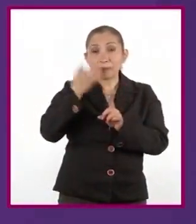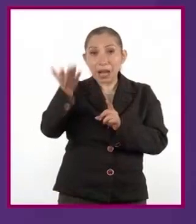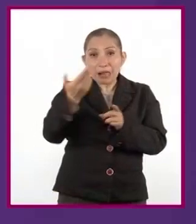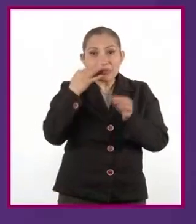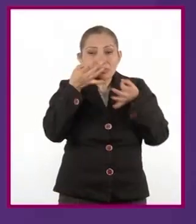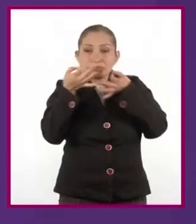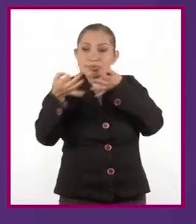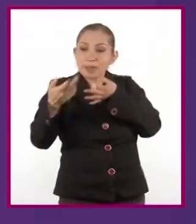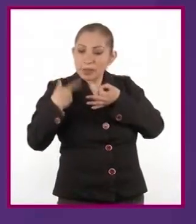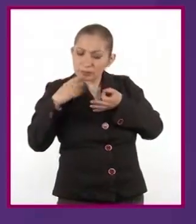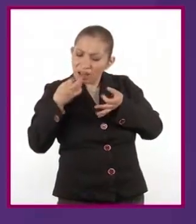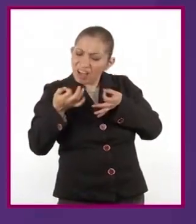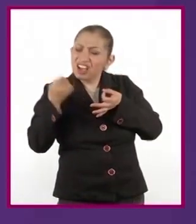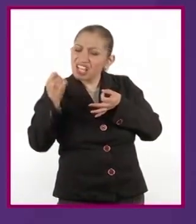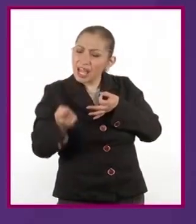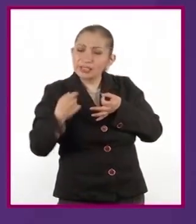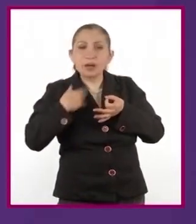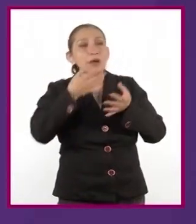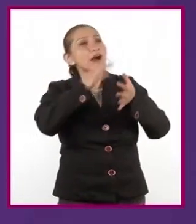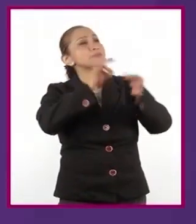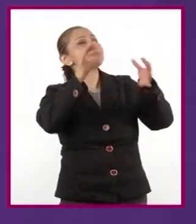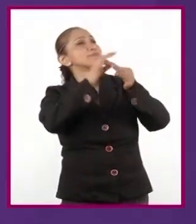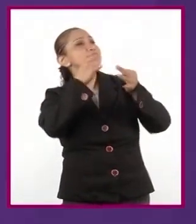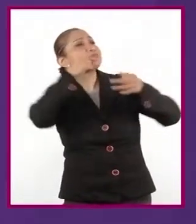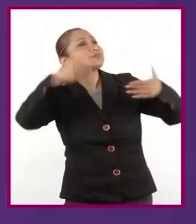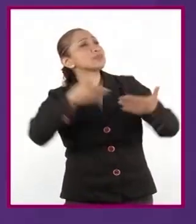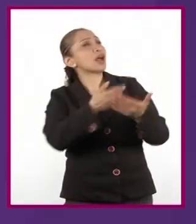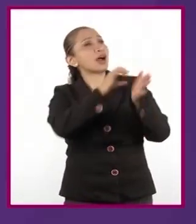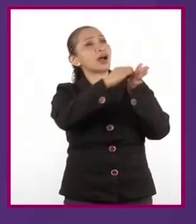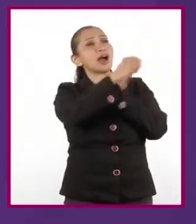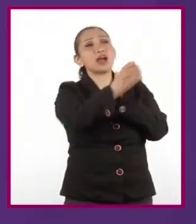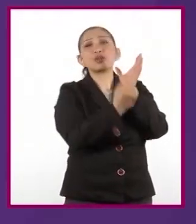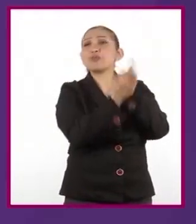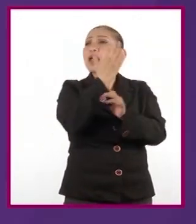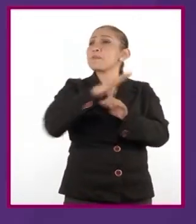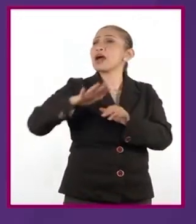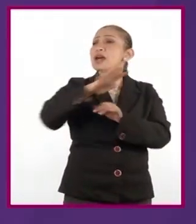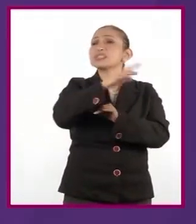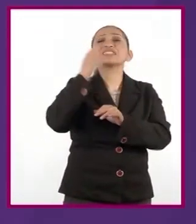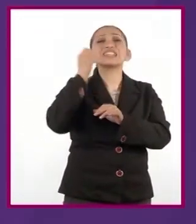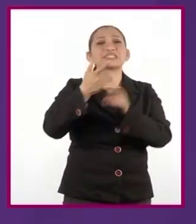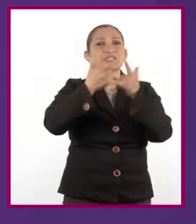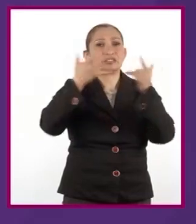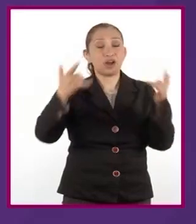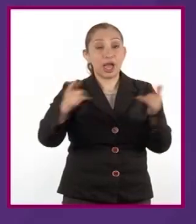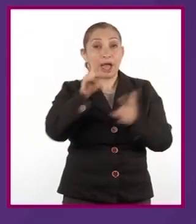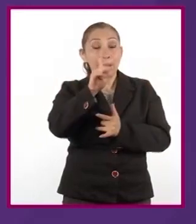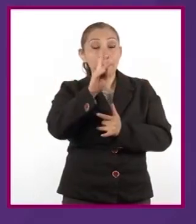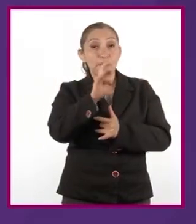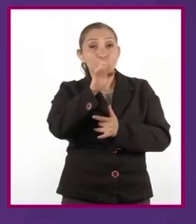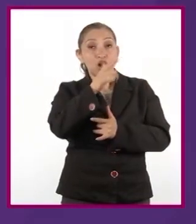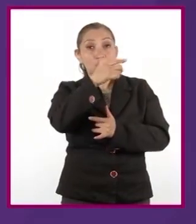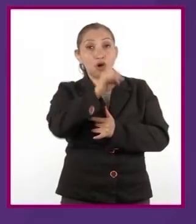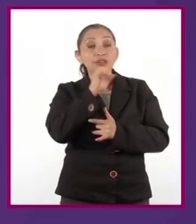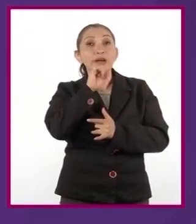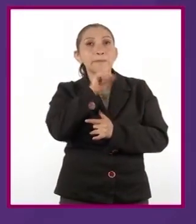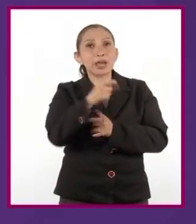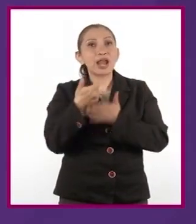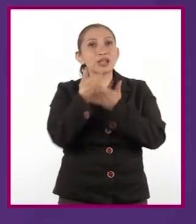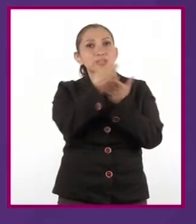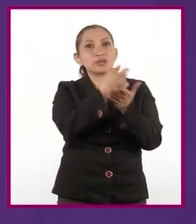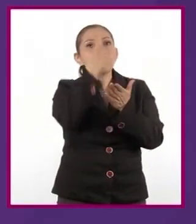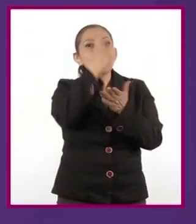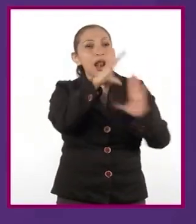atención del público a través de dedicatorias o el subrayado de las novedades en la obra. Los prólogos también cumplían las funciones de